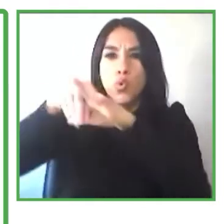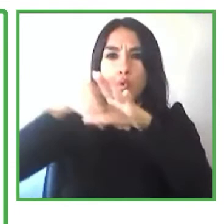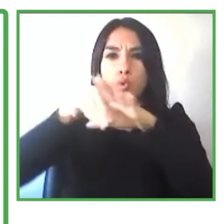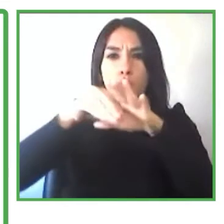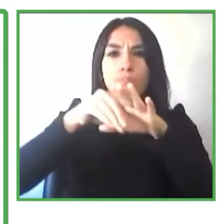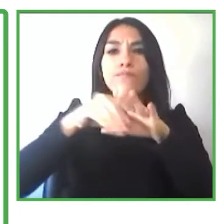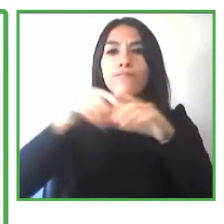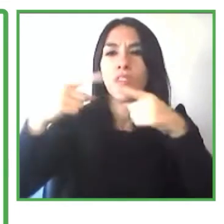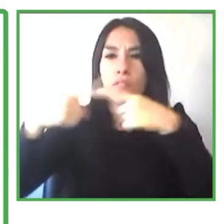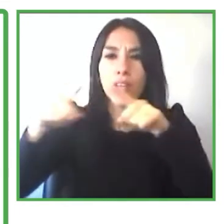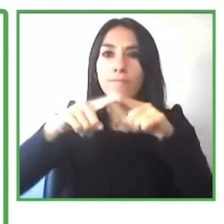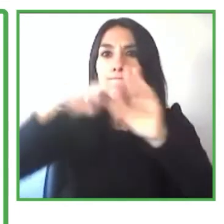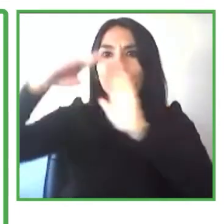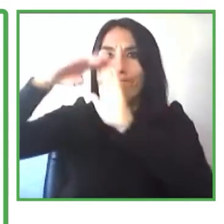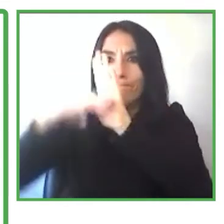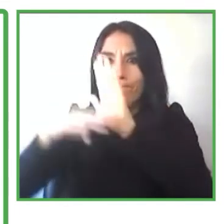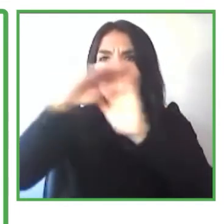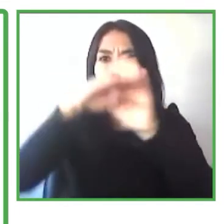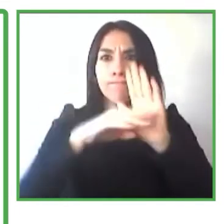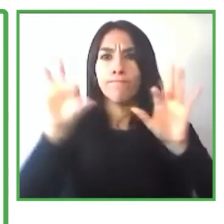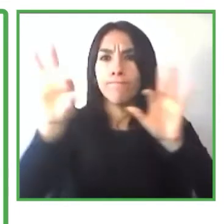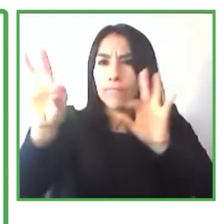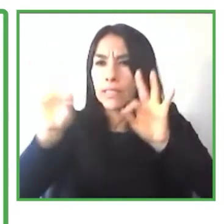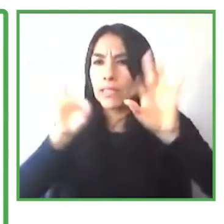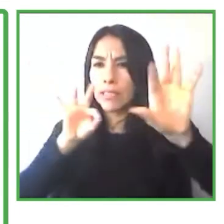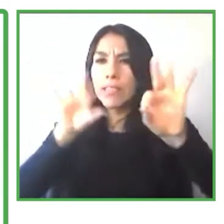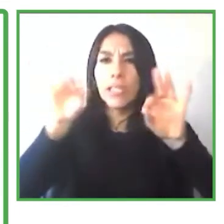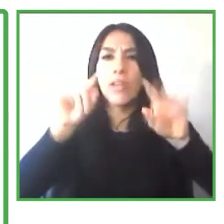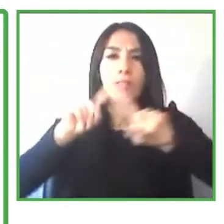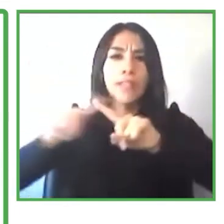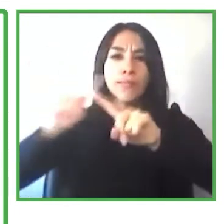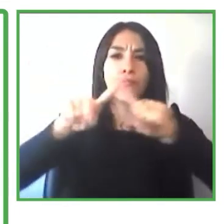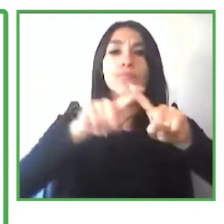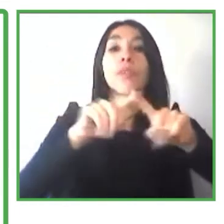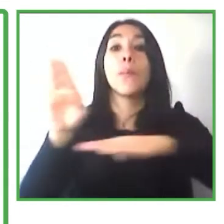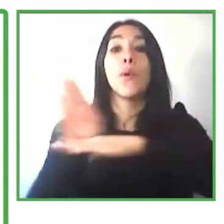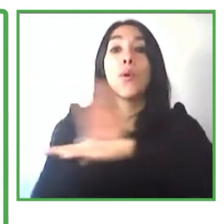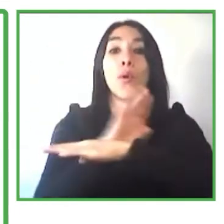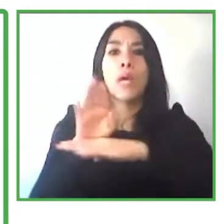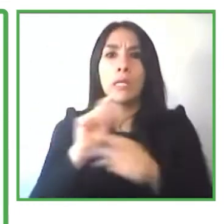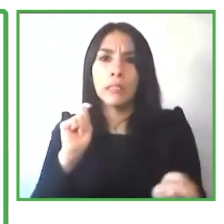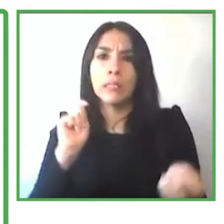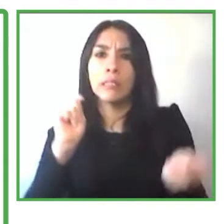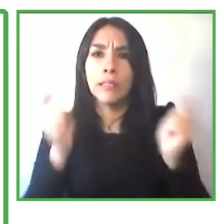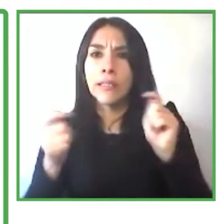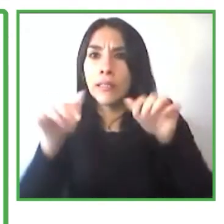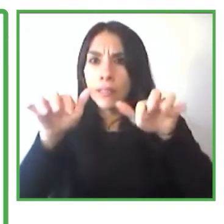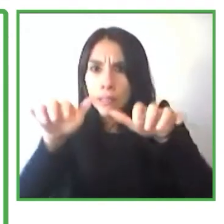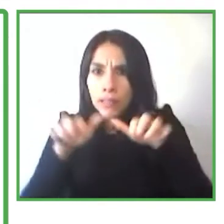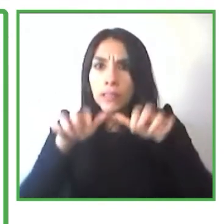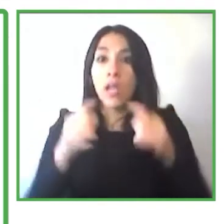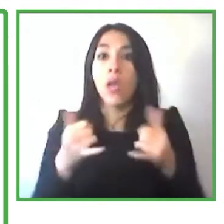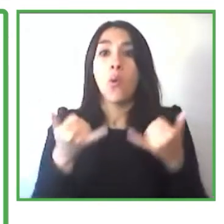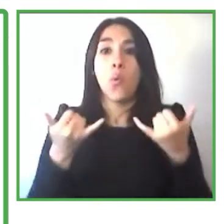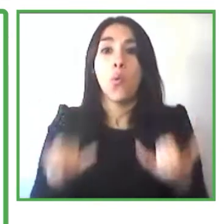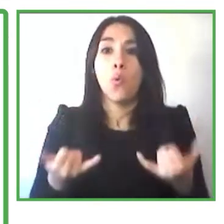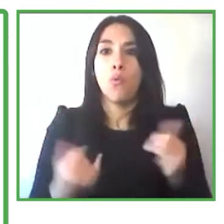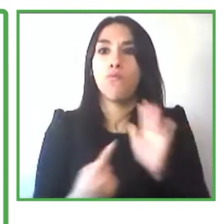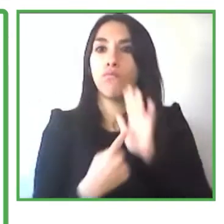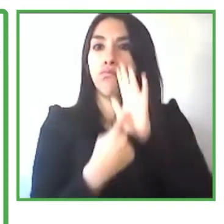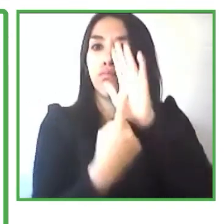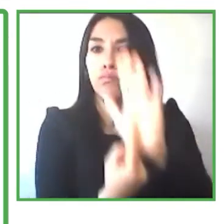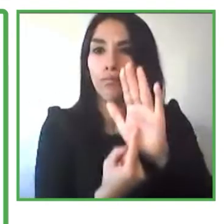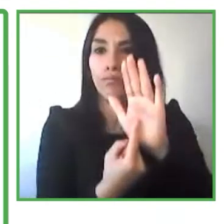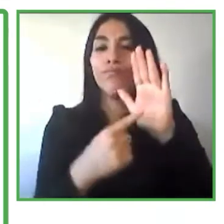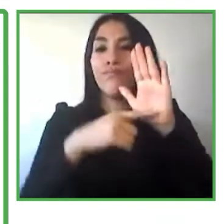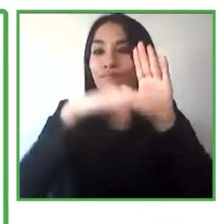de las empresas en todos los webinarios recientemente hemos presentado hemos introducido las mesas de